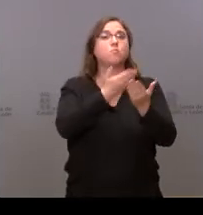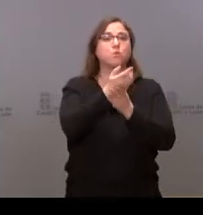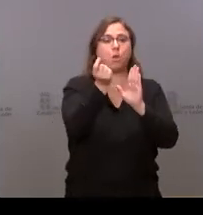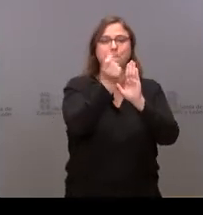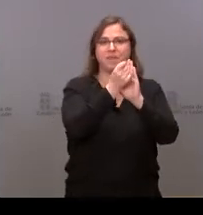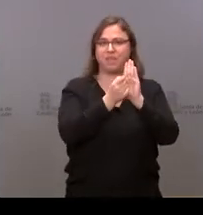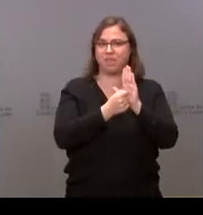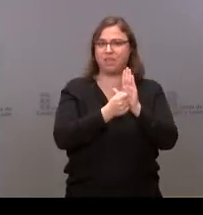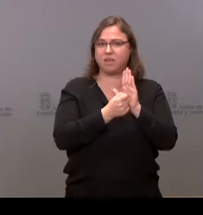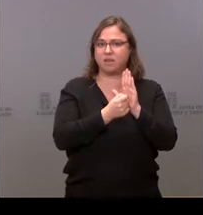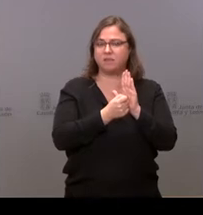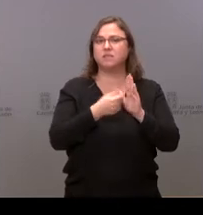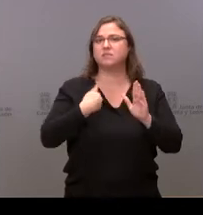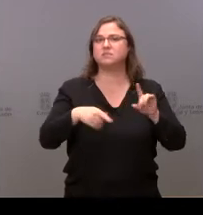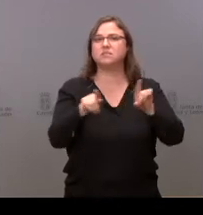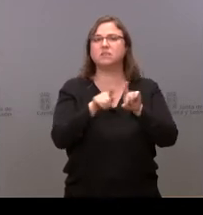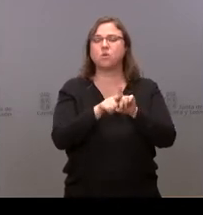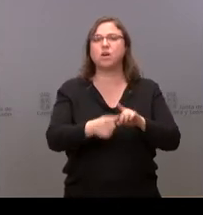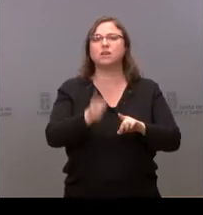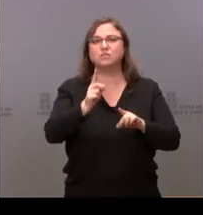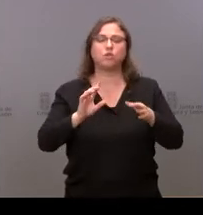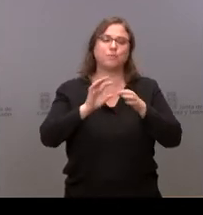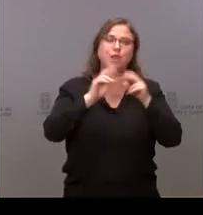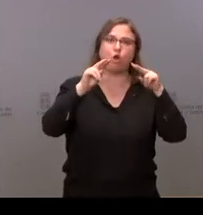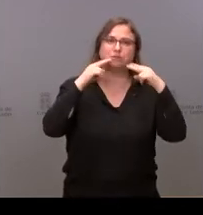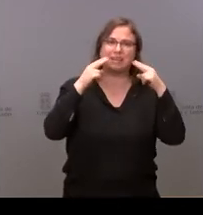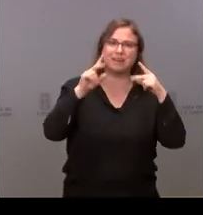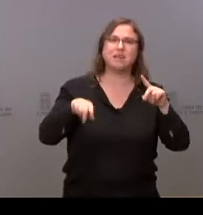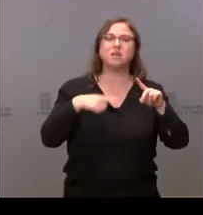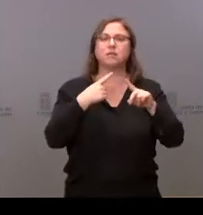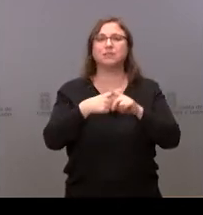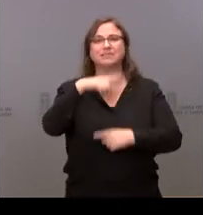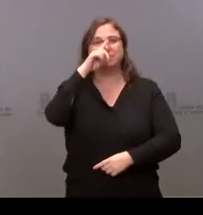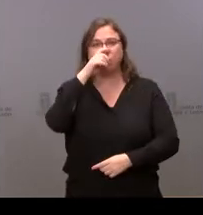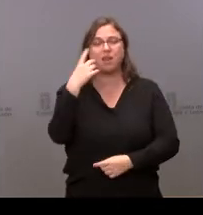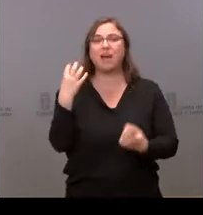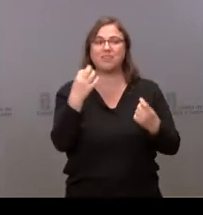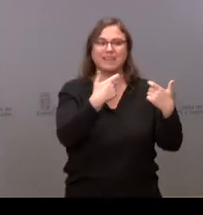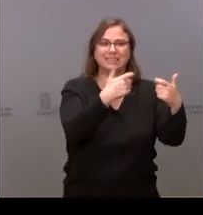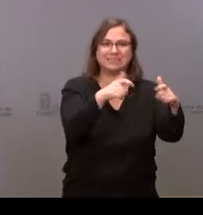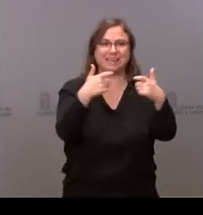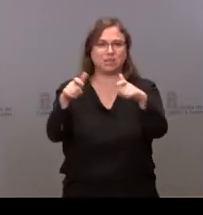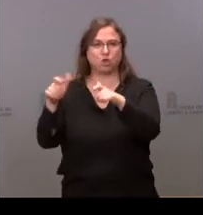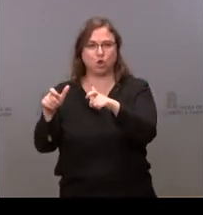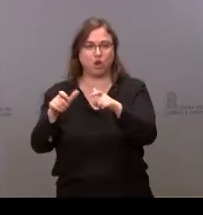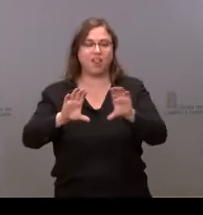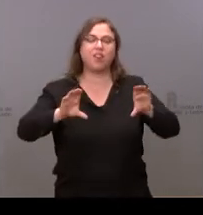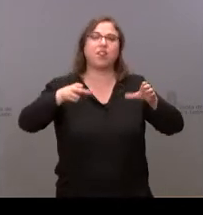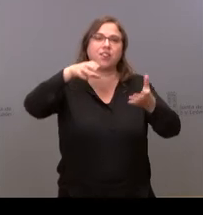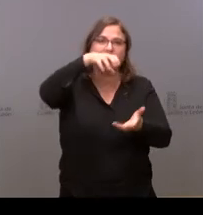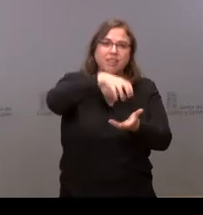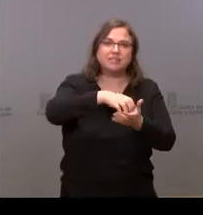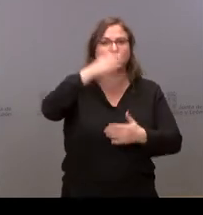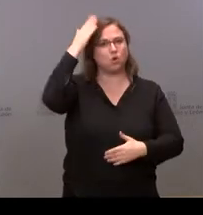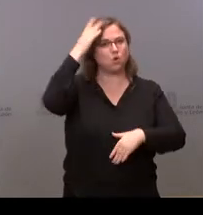ya no voy solo a las respectivas a la hostelería sino que les recordaban que había que sectorizar los centros de salud donde